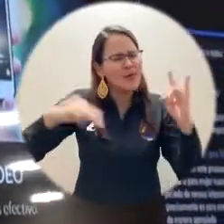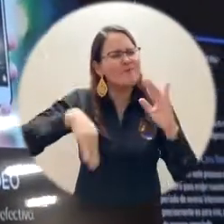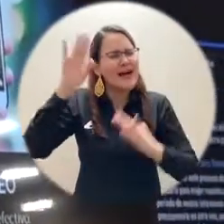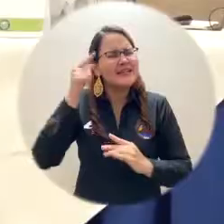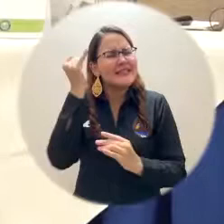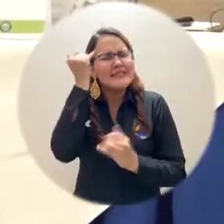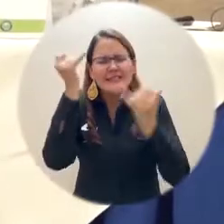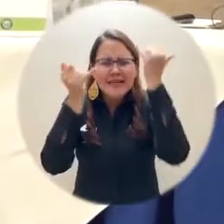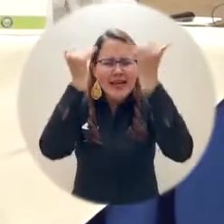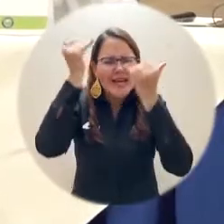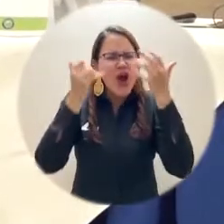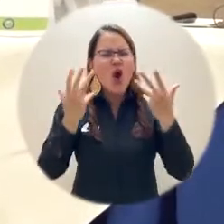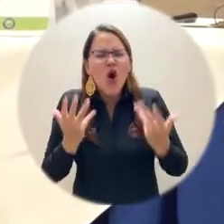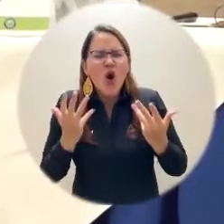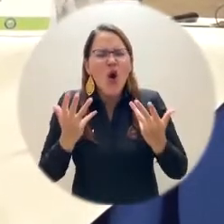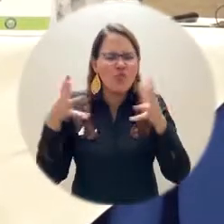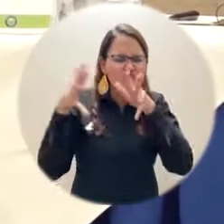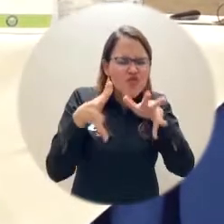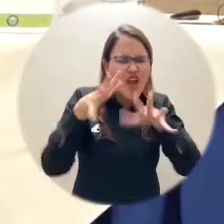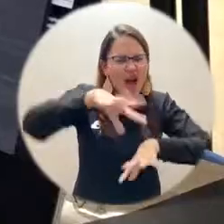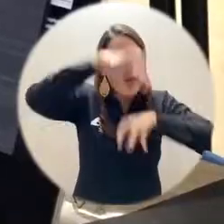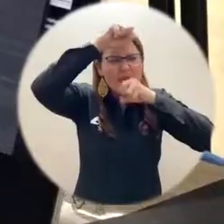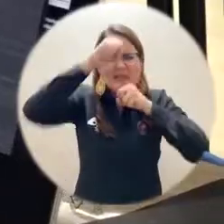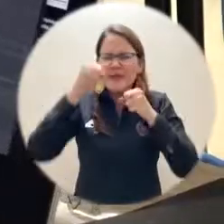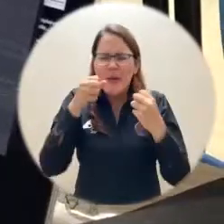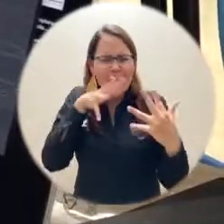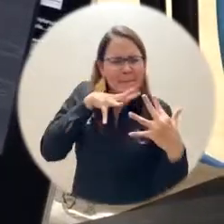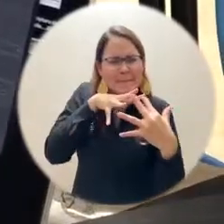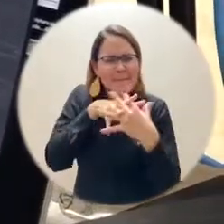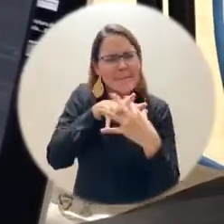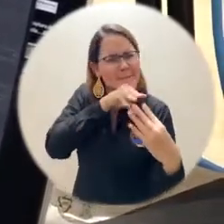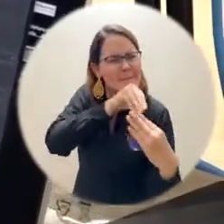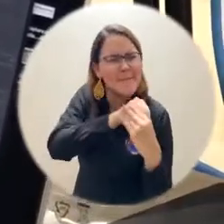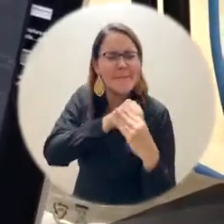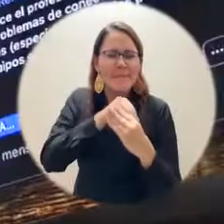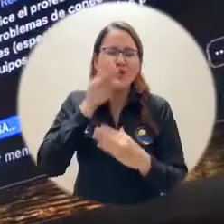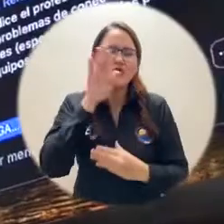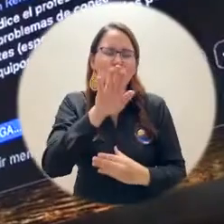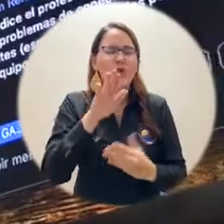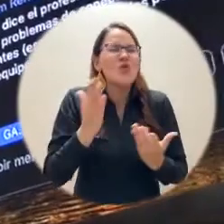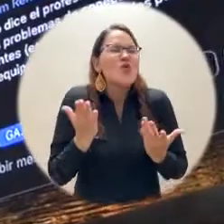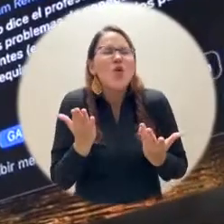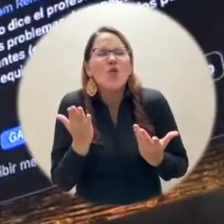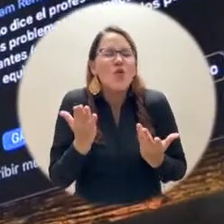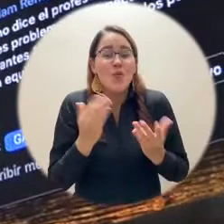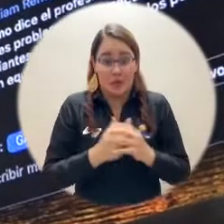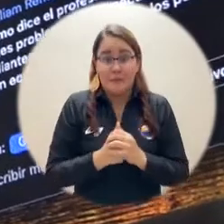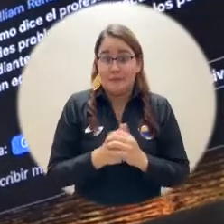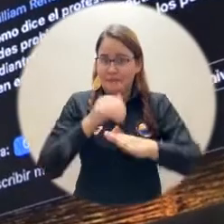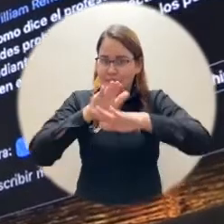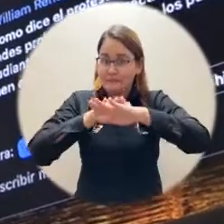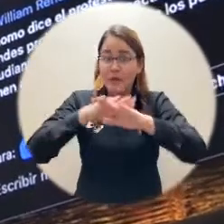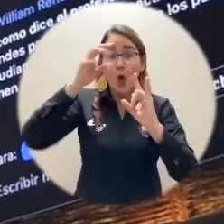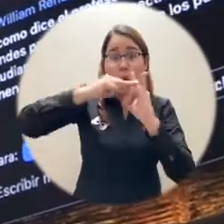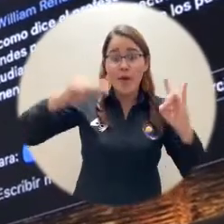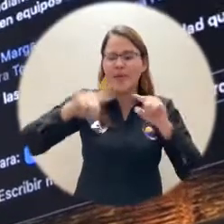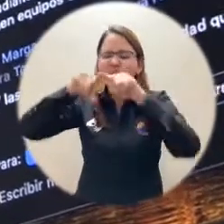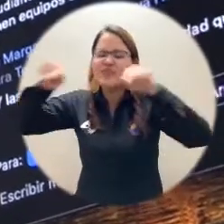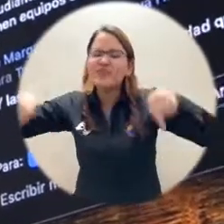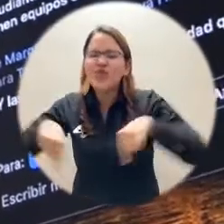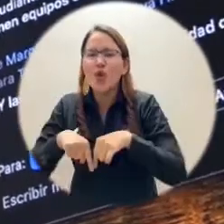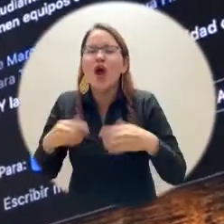adaptarse a las nuevas metodologías de enseñanza-aprendizaje. A través de la virtualidad, desde el Centro de Tecnologías Educativas y